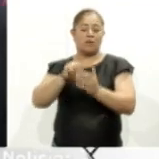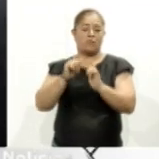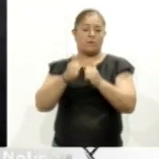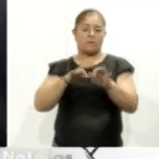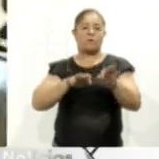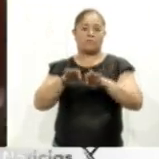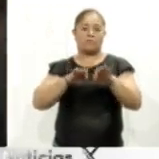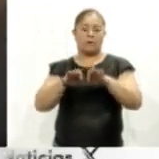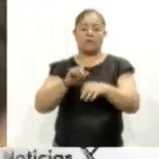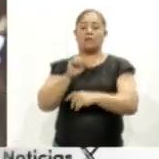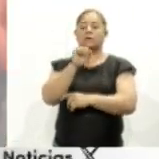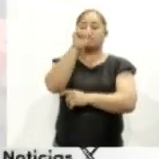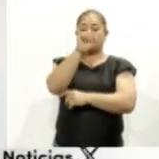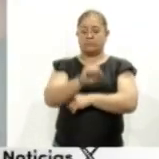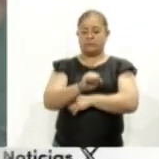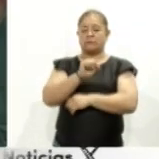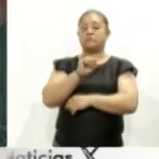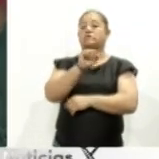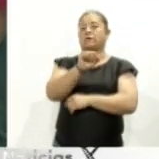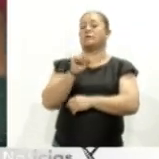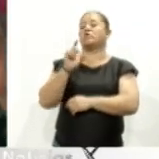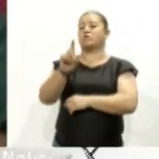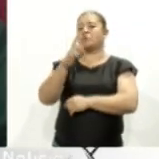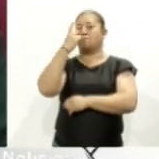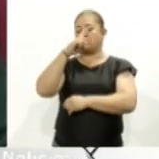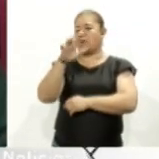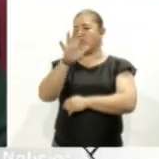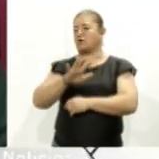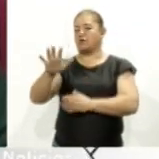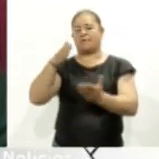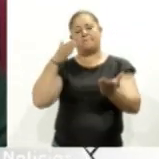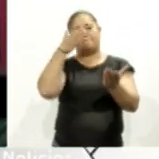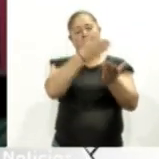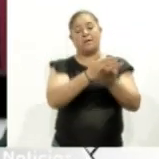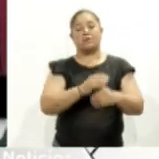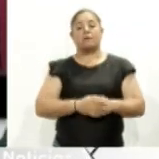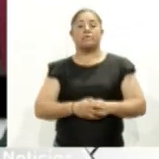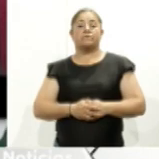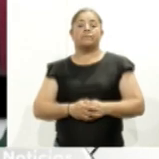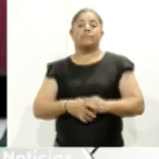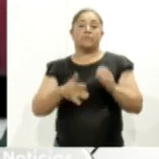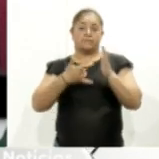semana para facilitar este proceso. En los módulos fijos tenemos un horario